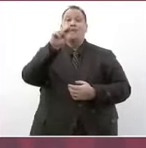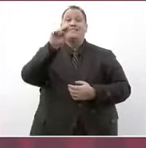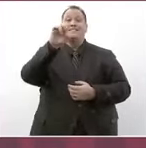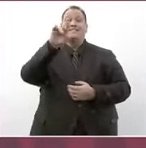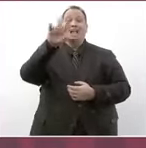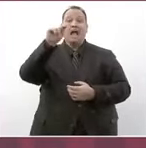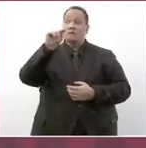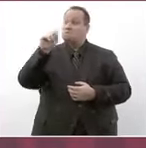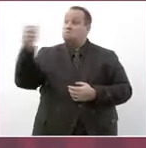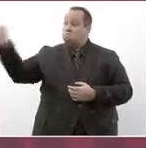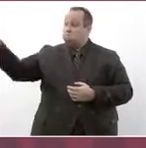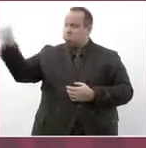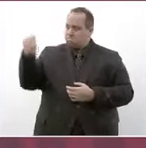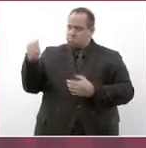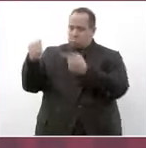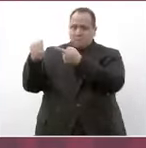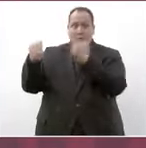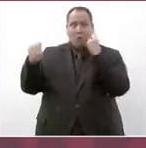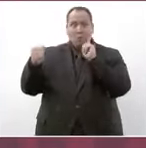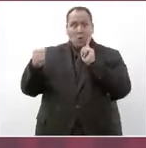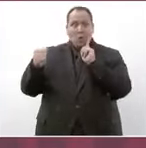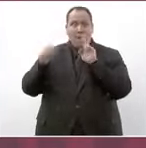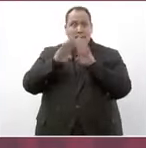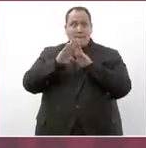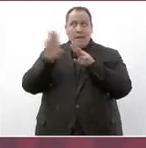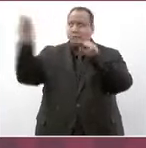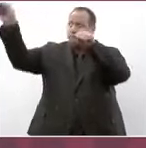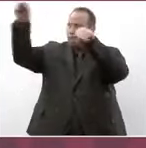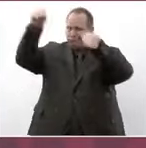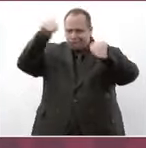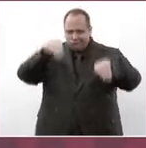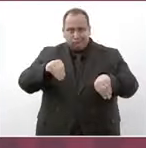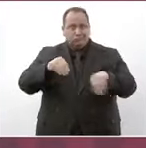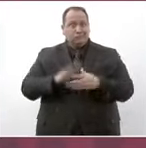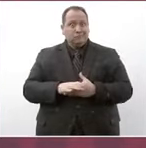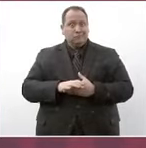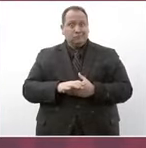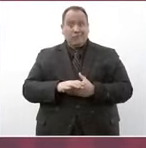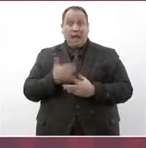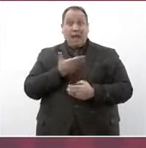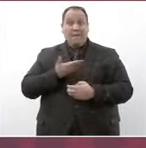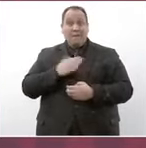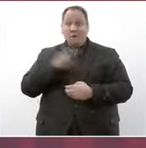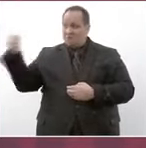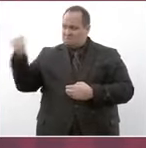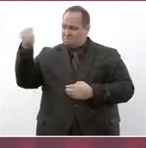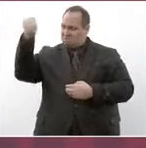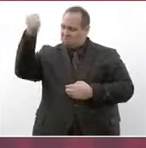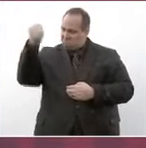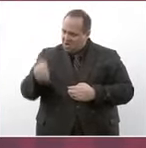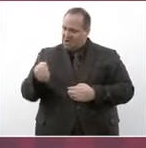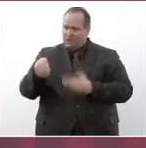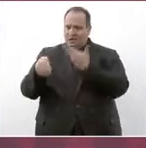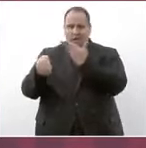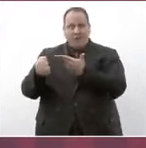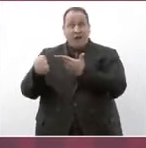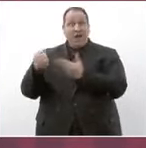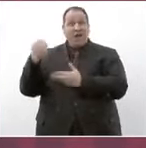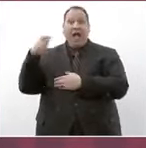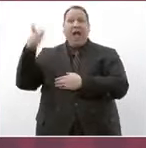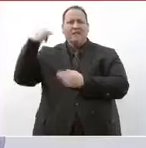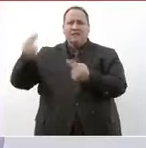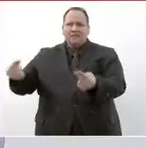una migrante para la presidenta municipal de